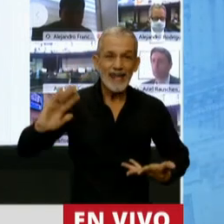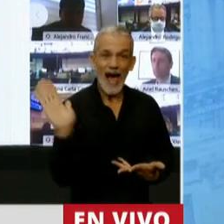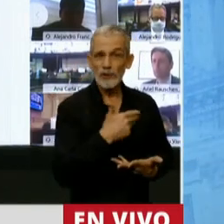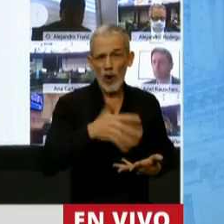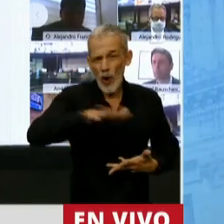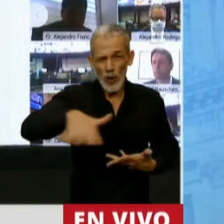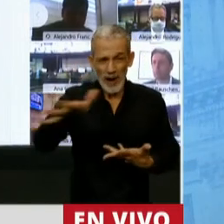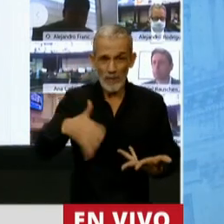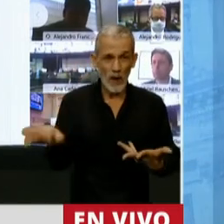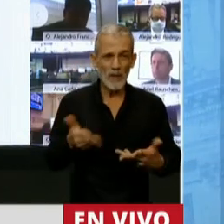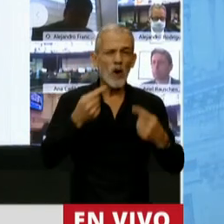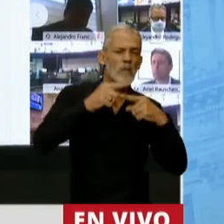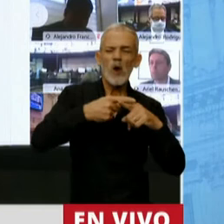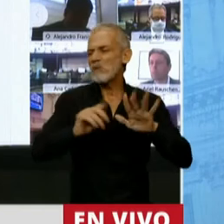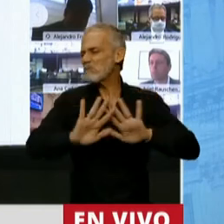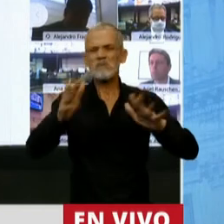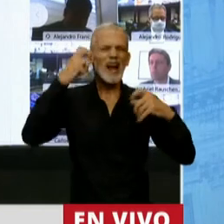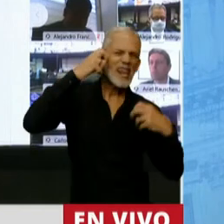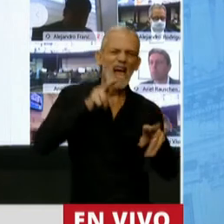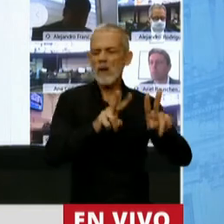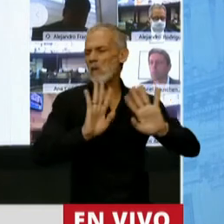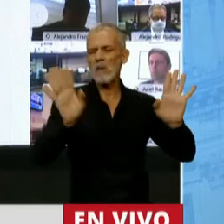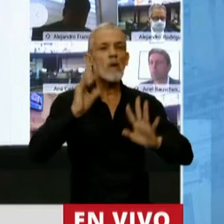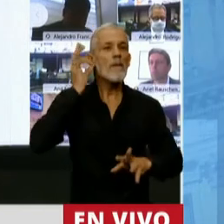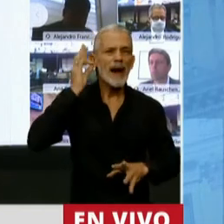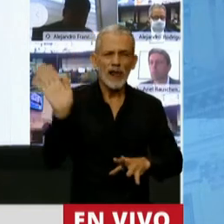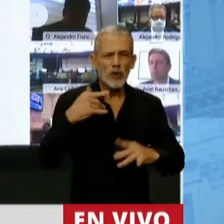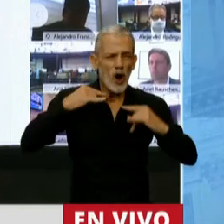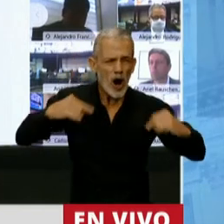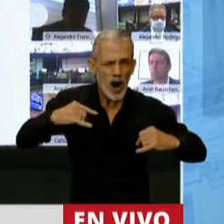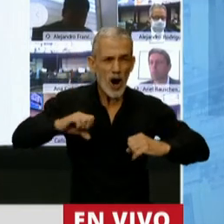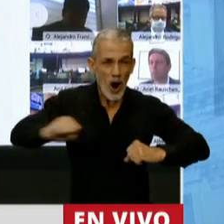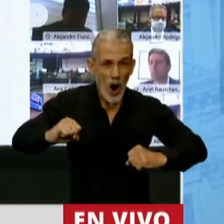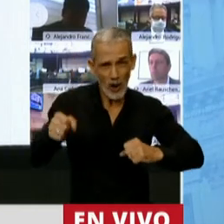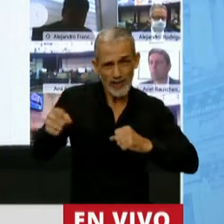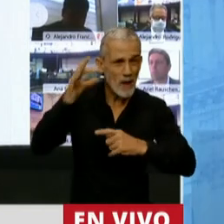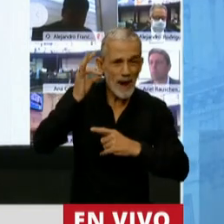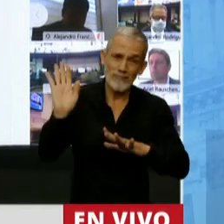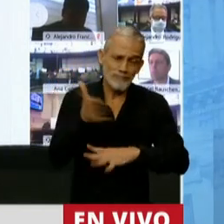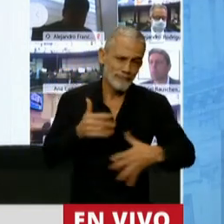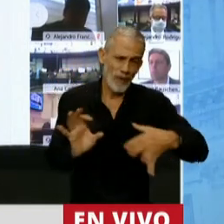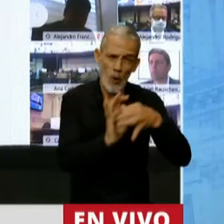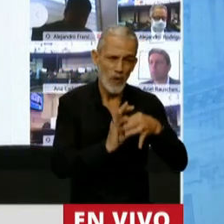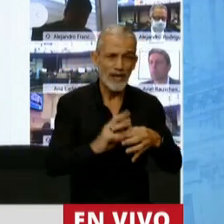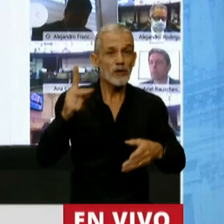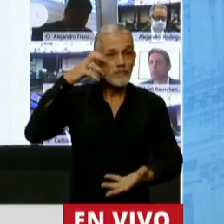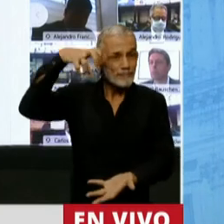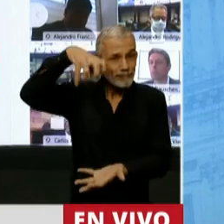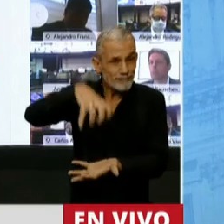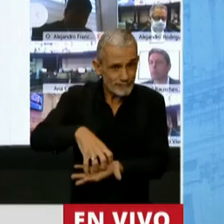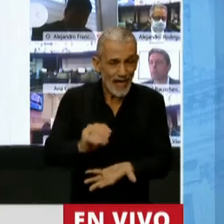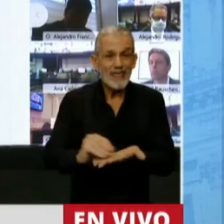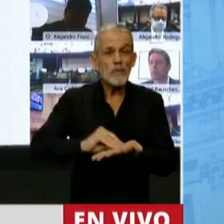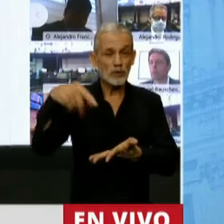no distinguió por color político, radicales o no, gritaron todos sus goles, y desde esta honorable Cámara de Diputados de la